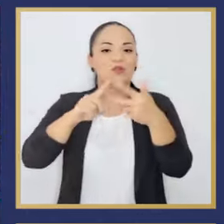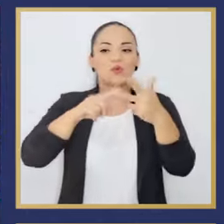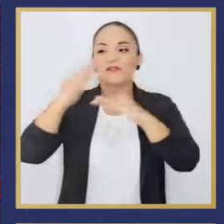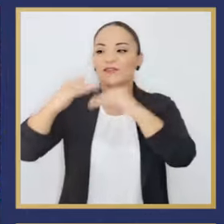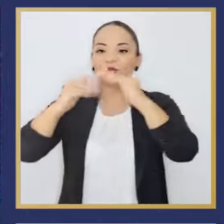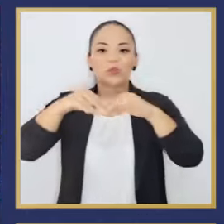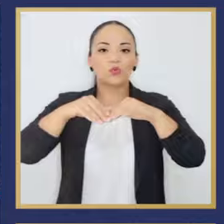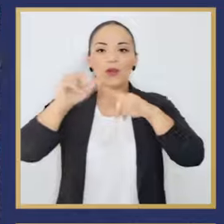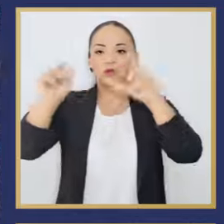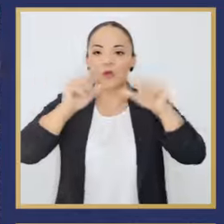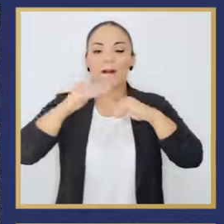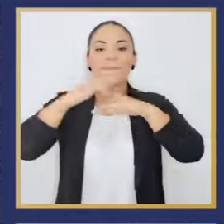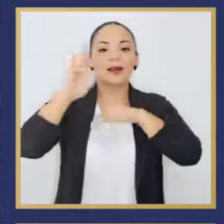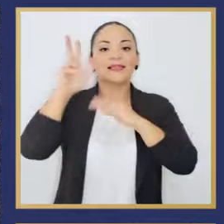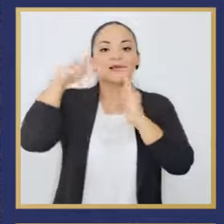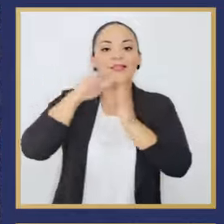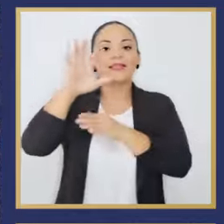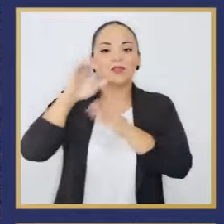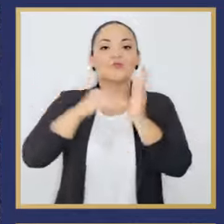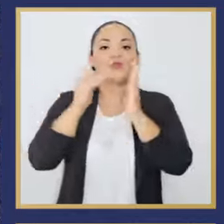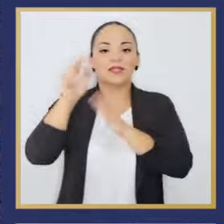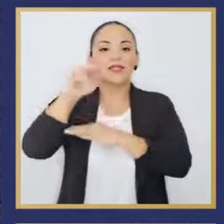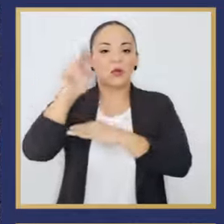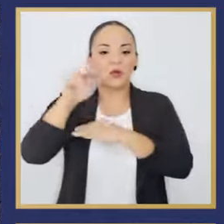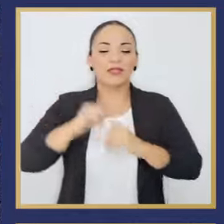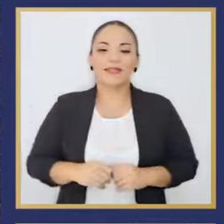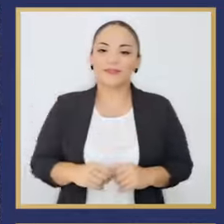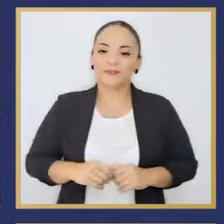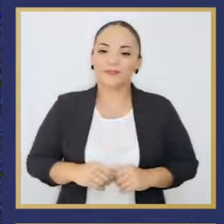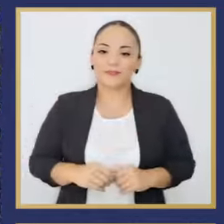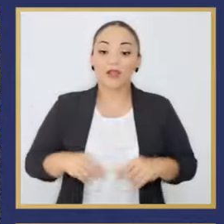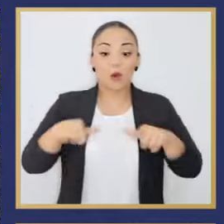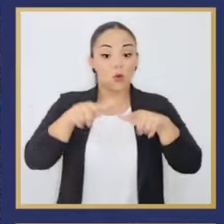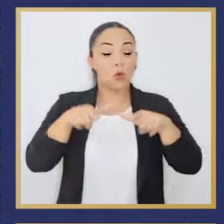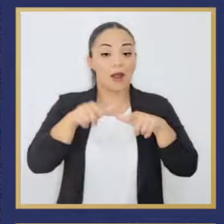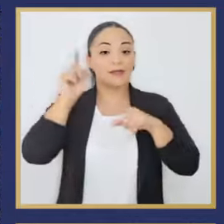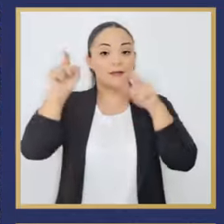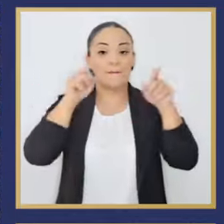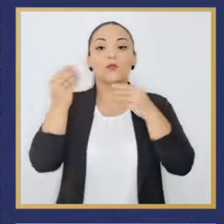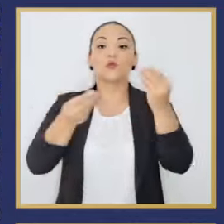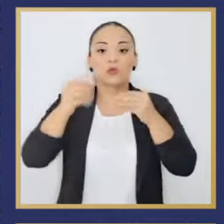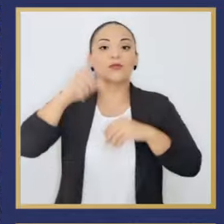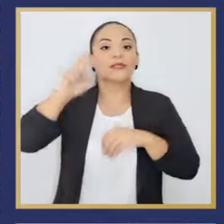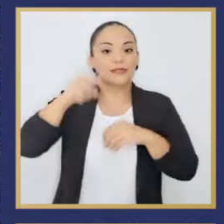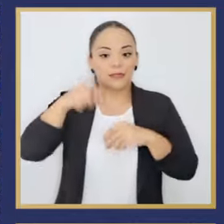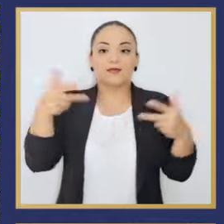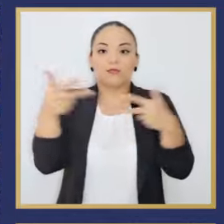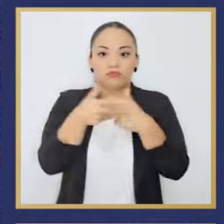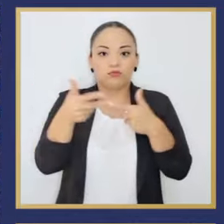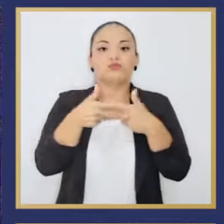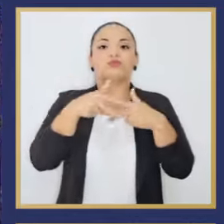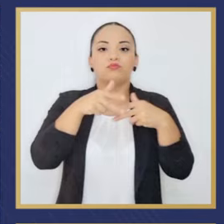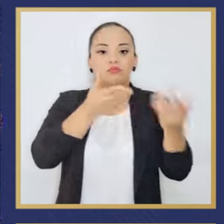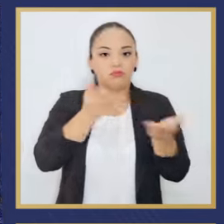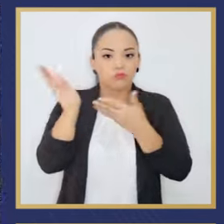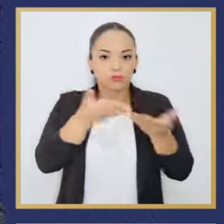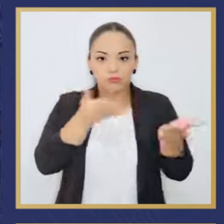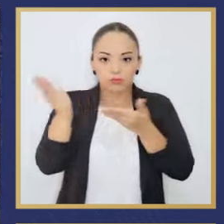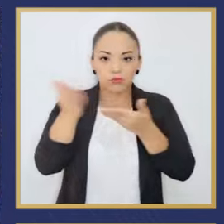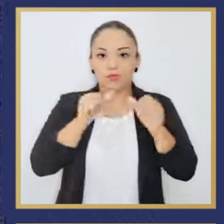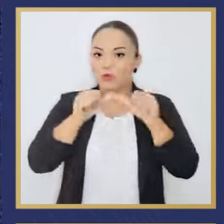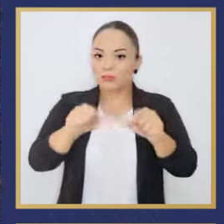infraestructura rural por más de 3.500 millones de colones en lugares donde la producción necesita transportarse de manera